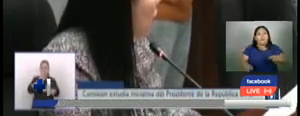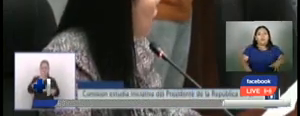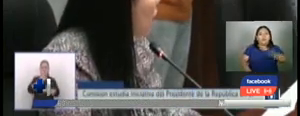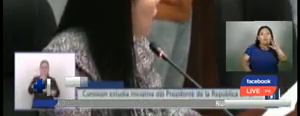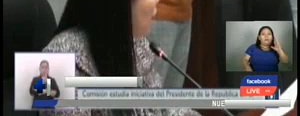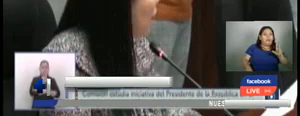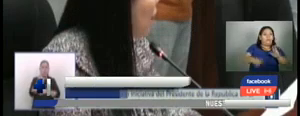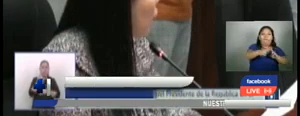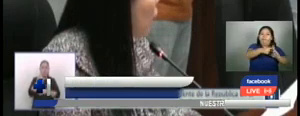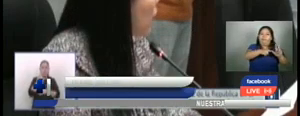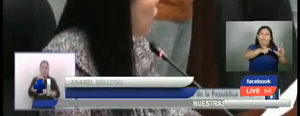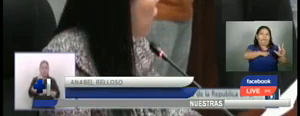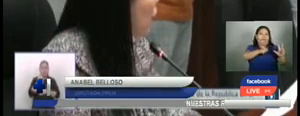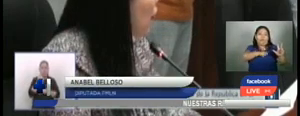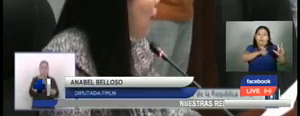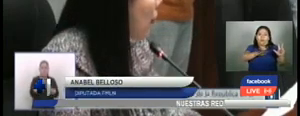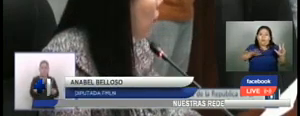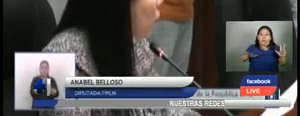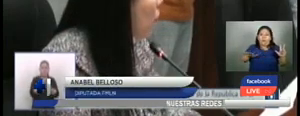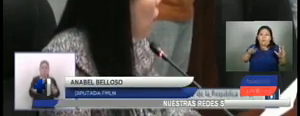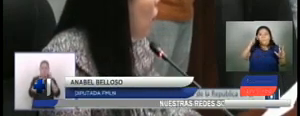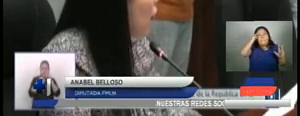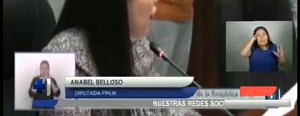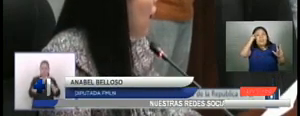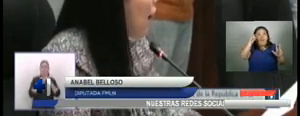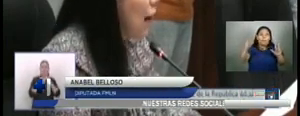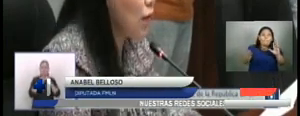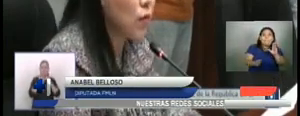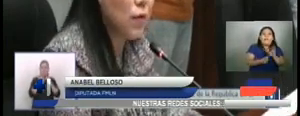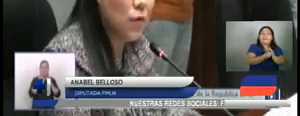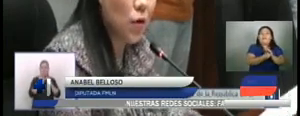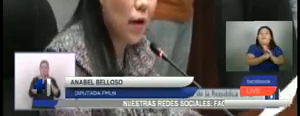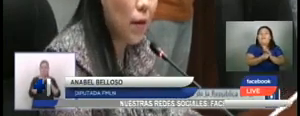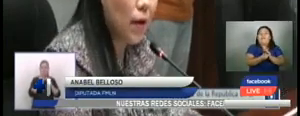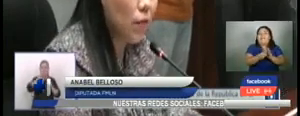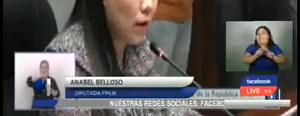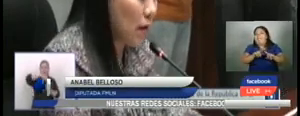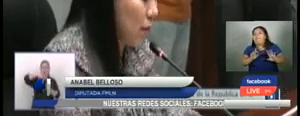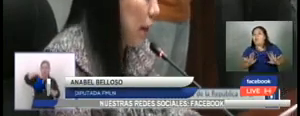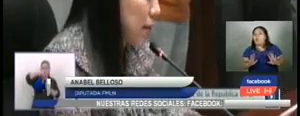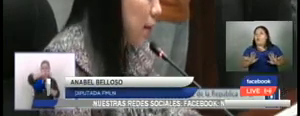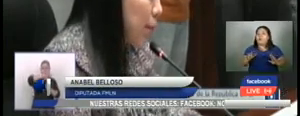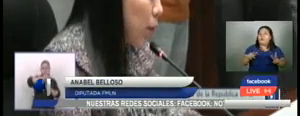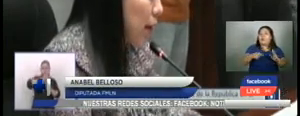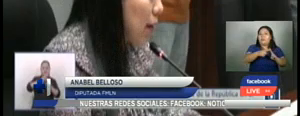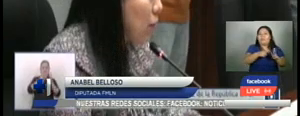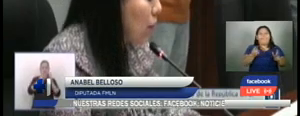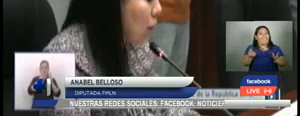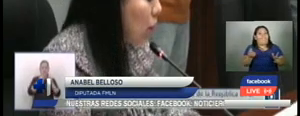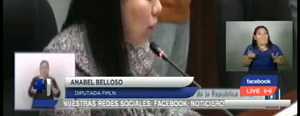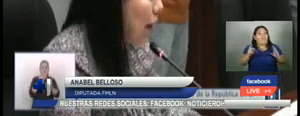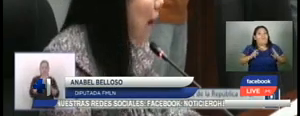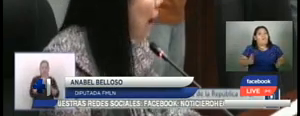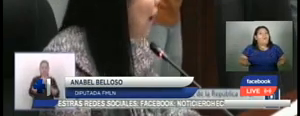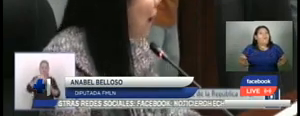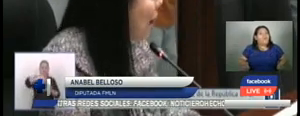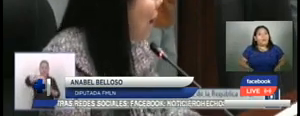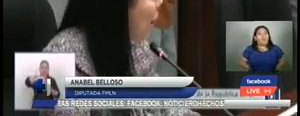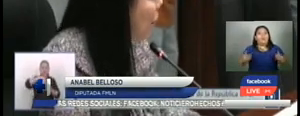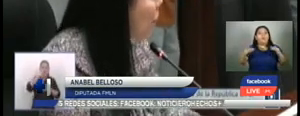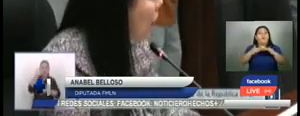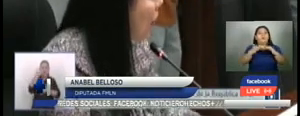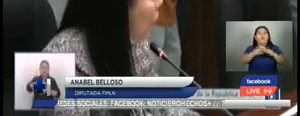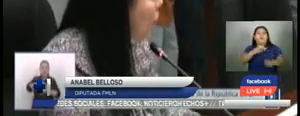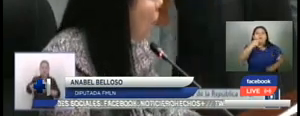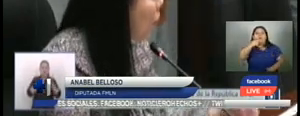personas. Se había propuesto un incremento que, dadas las condiciones, al menos de las finanzas públicas, y sobre todo de la realidad